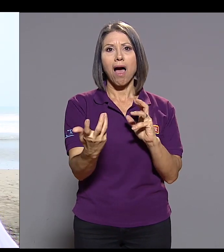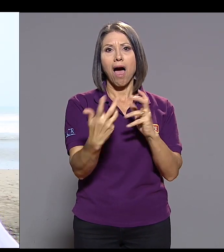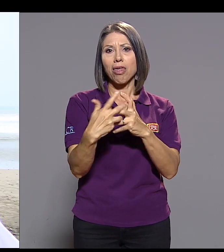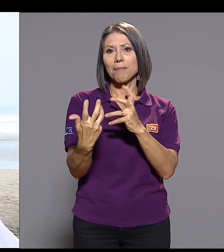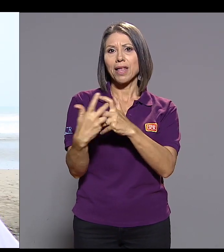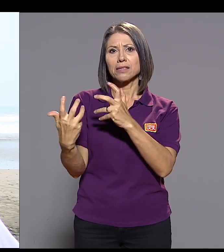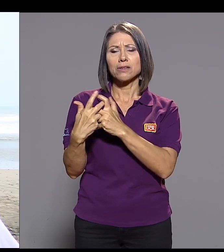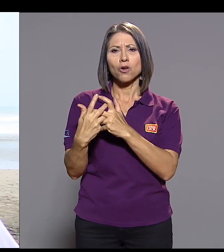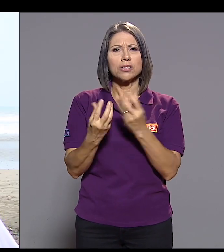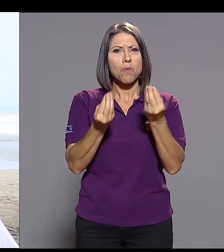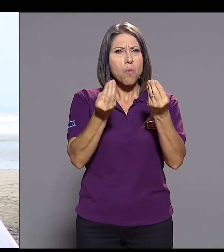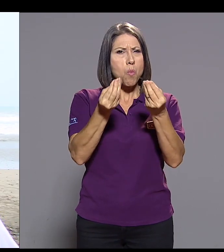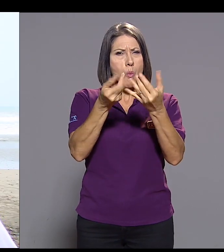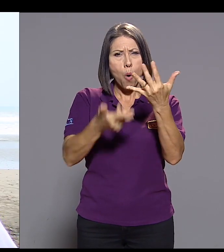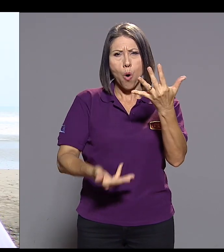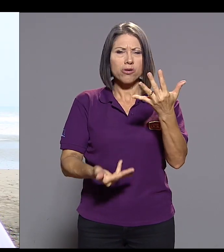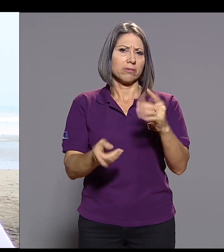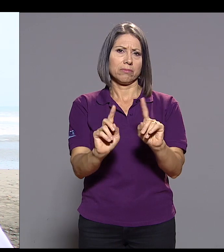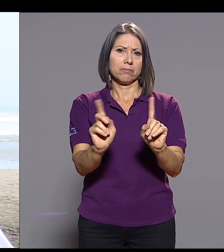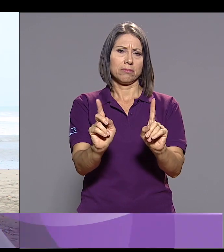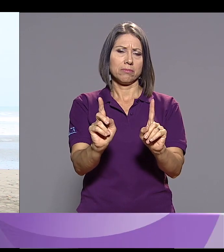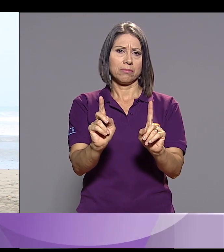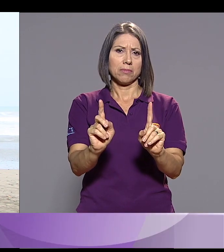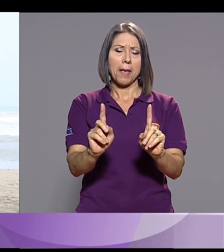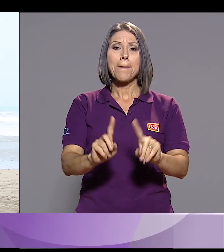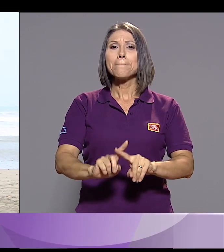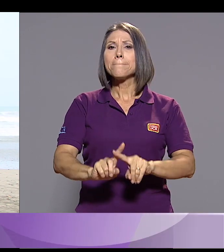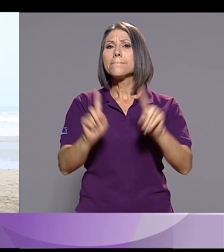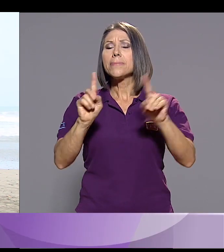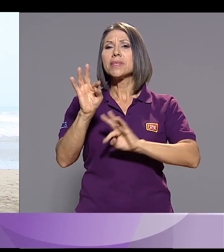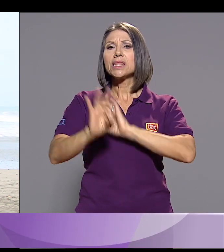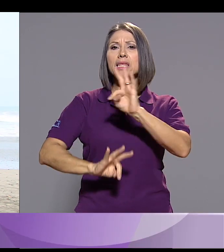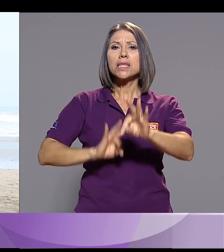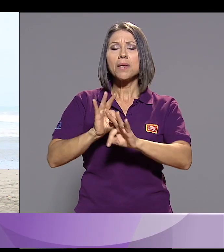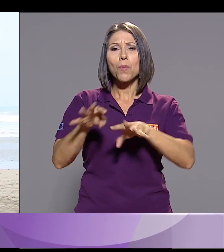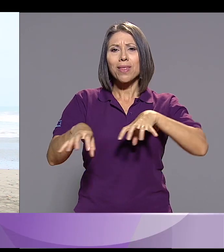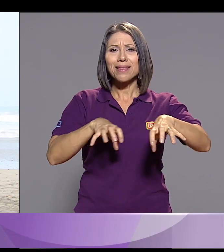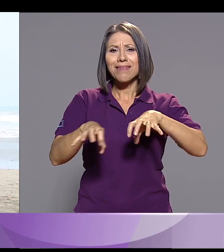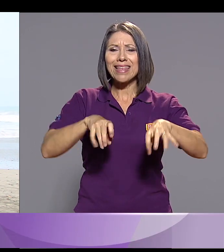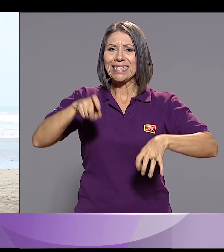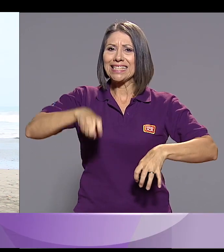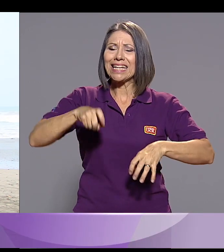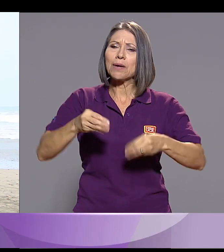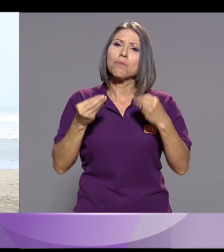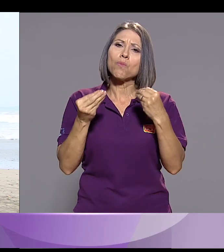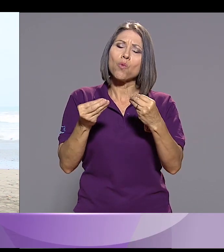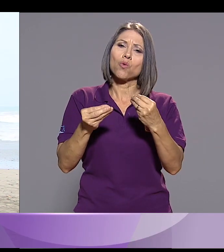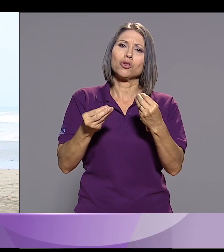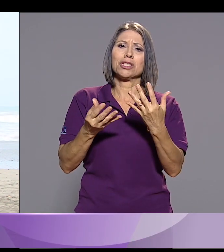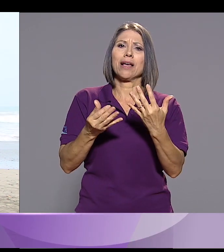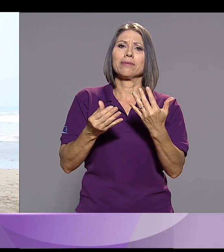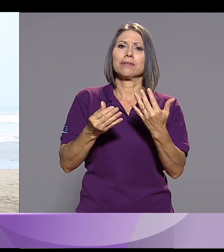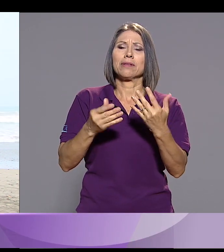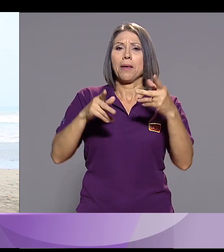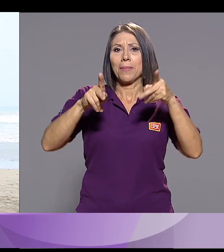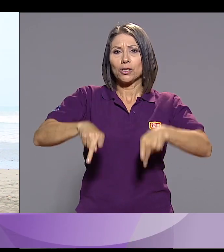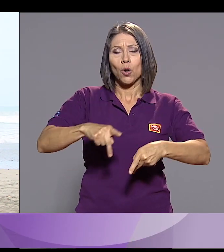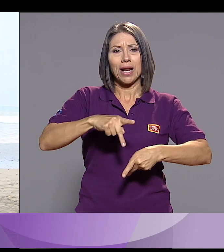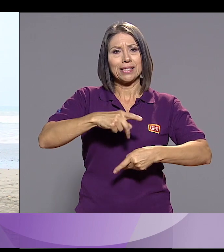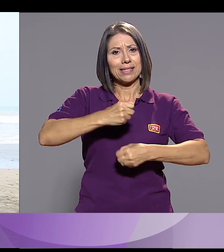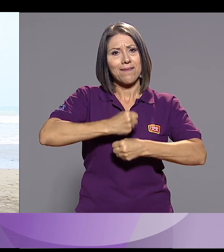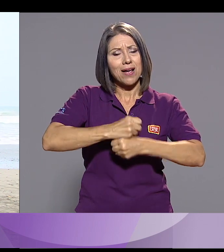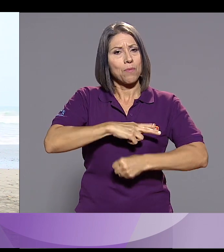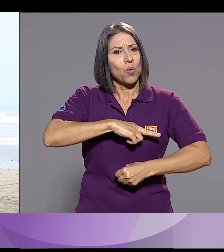En cuanto a adaptaciones, pues no son muchas las adaptaciones. Sí, eso sí, el tipo de actividad